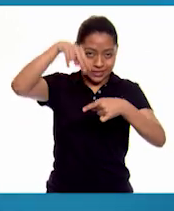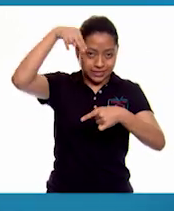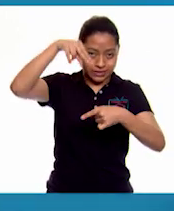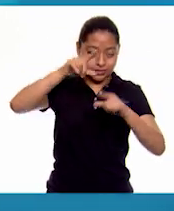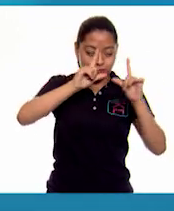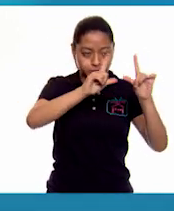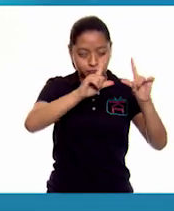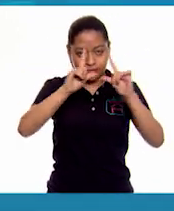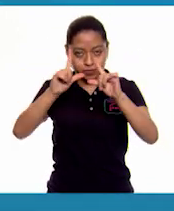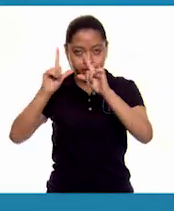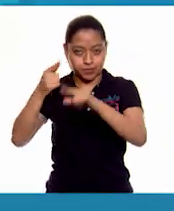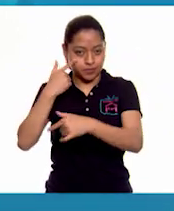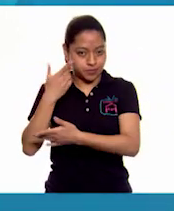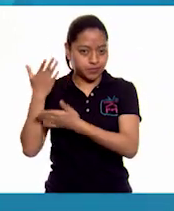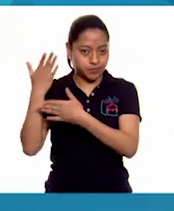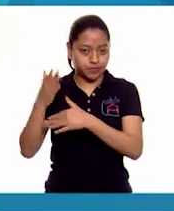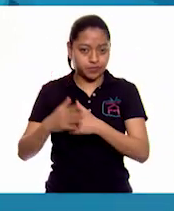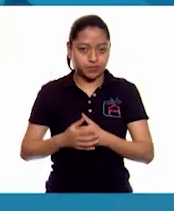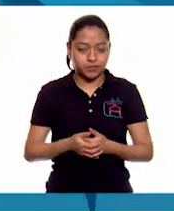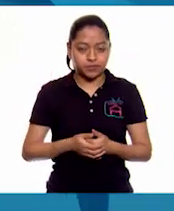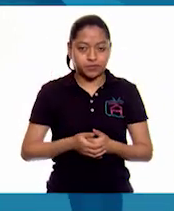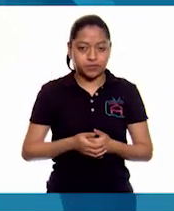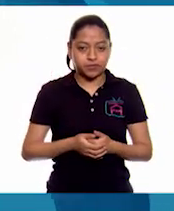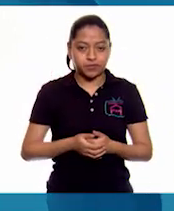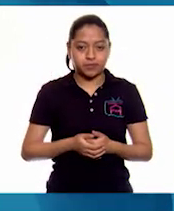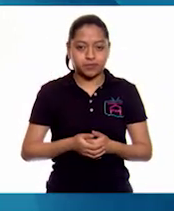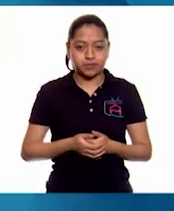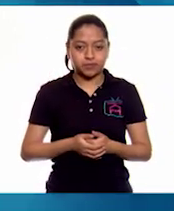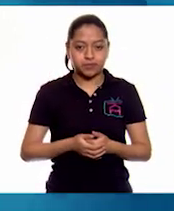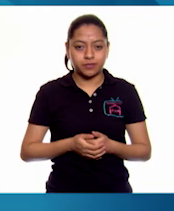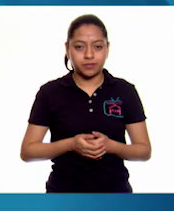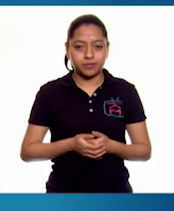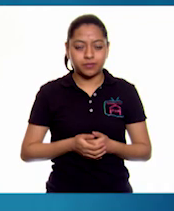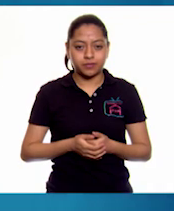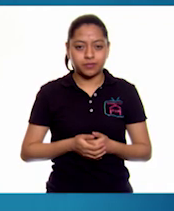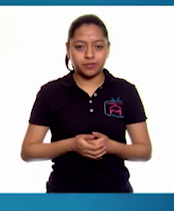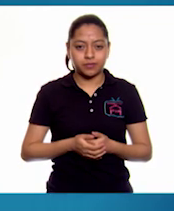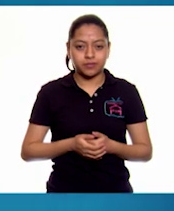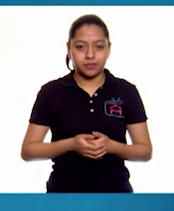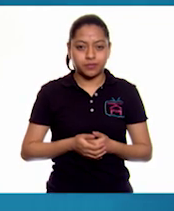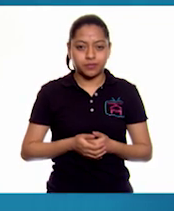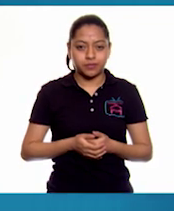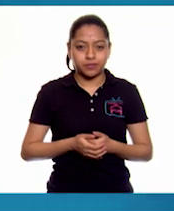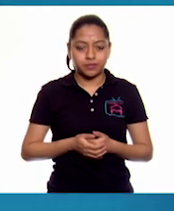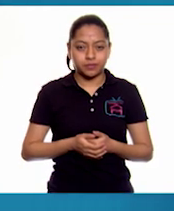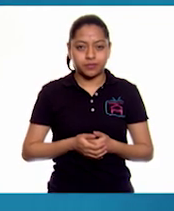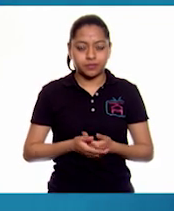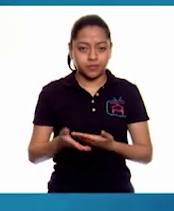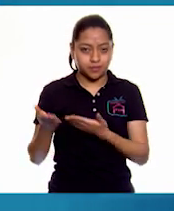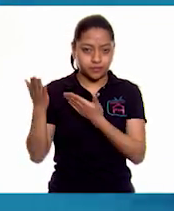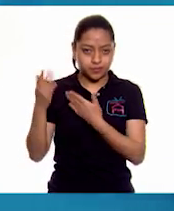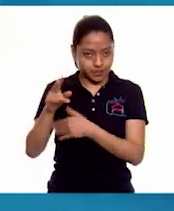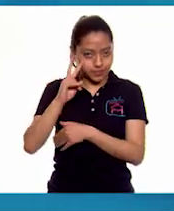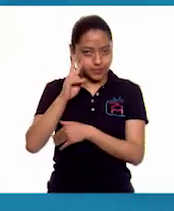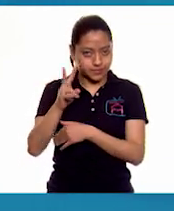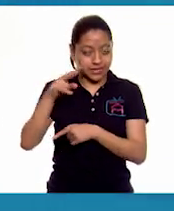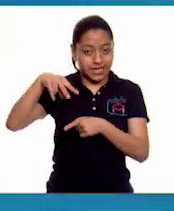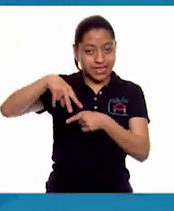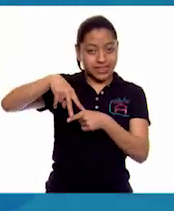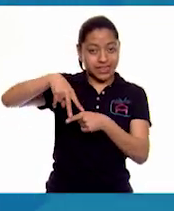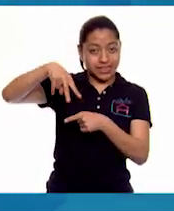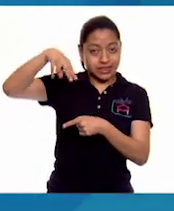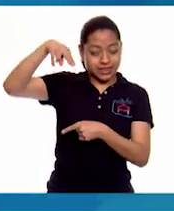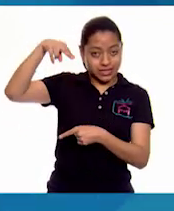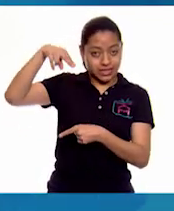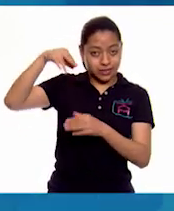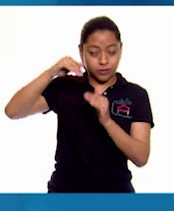Miren bien, tengo por aquí otro, pero este no lo vamos a usar, solo vamos a usar tres, y observen qué